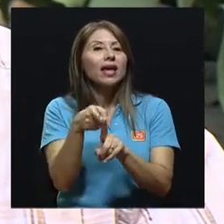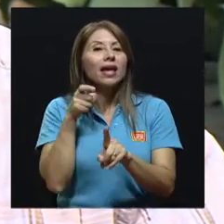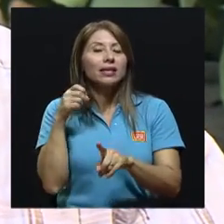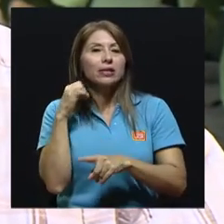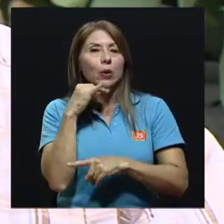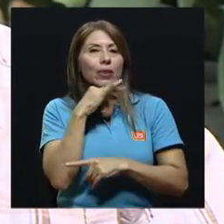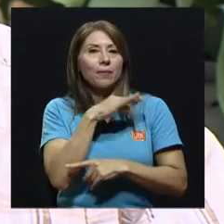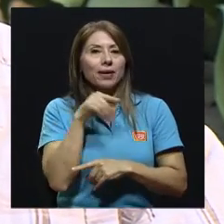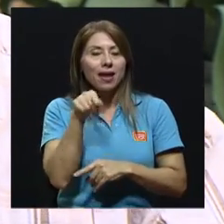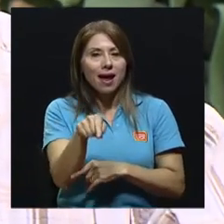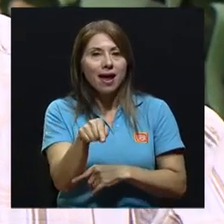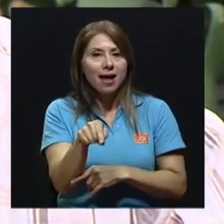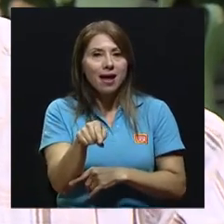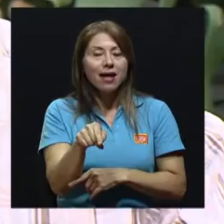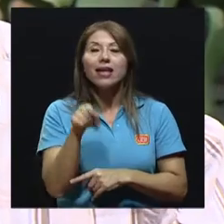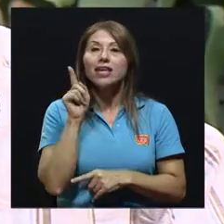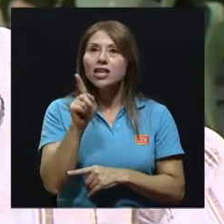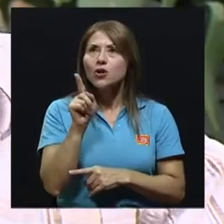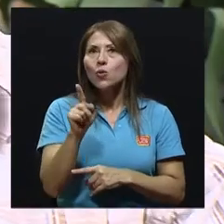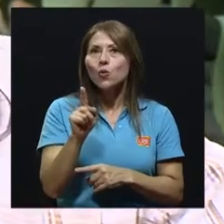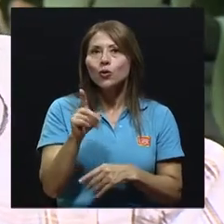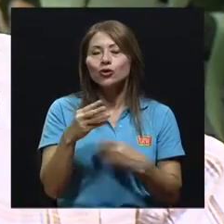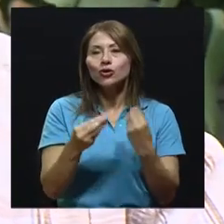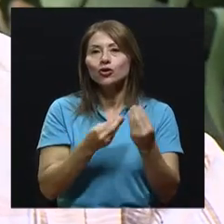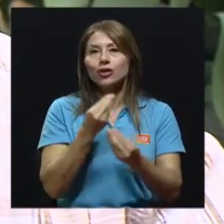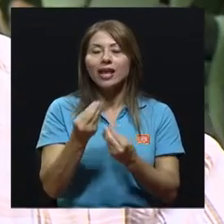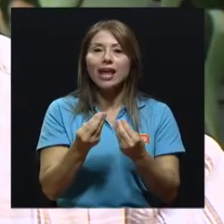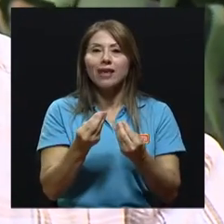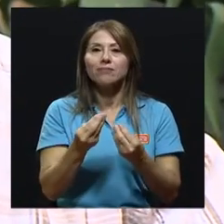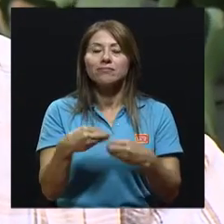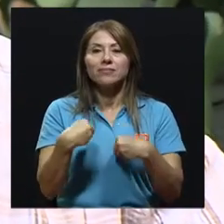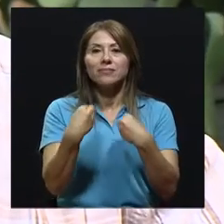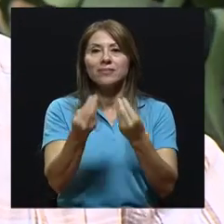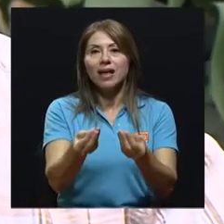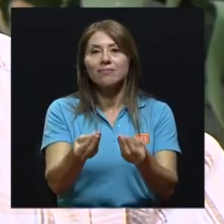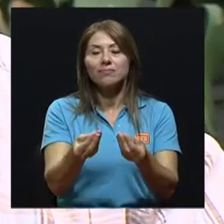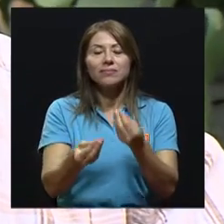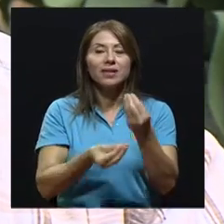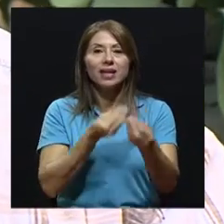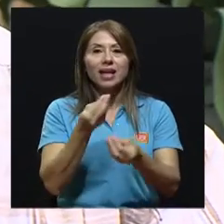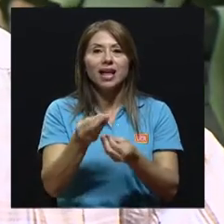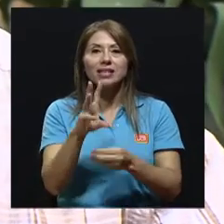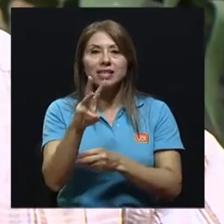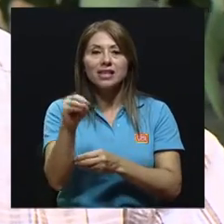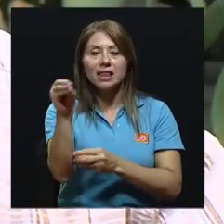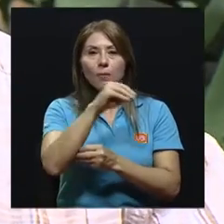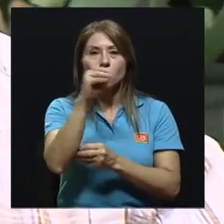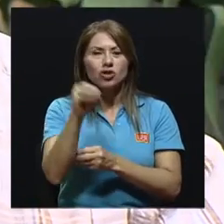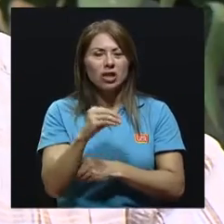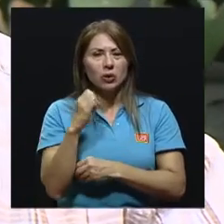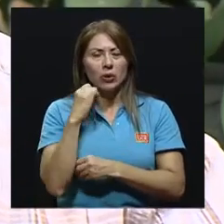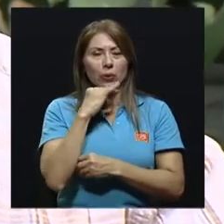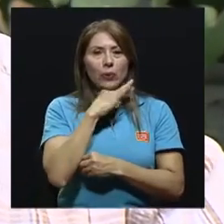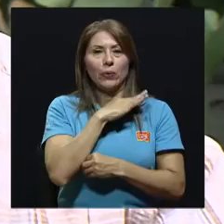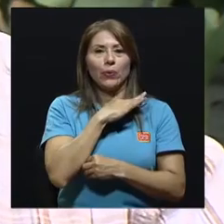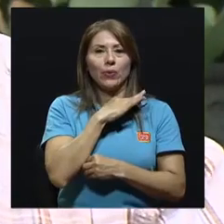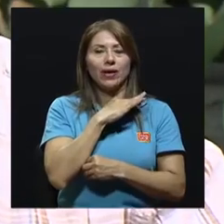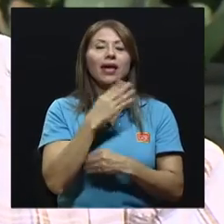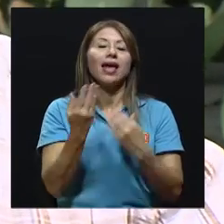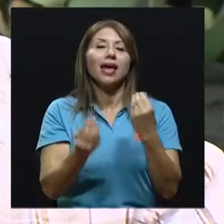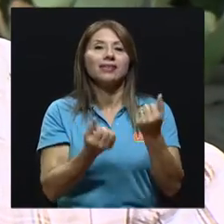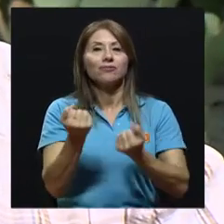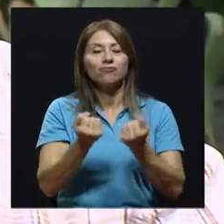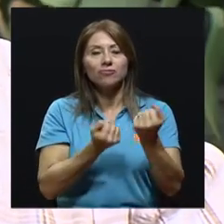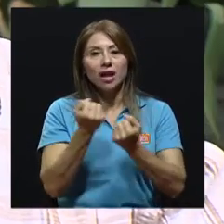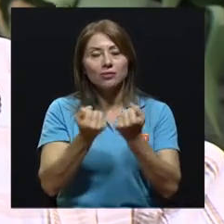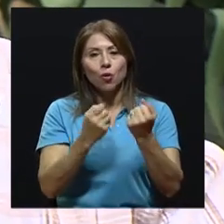importantes que aporta prácticamente el 60% de las emisiones antropogénicas es el sector transporte, las emisiones producto de